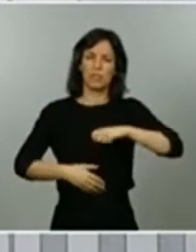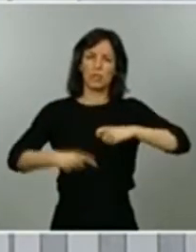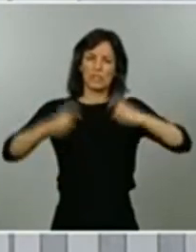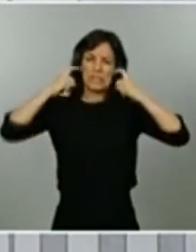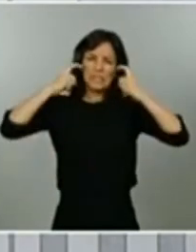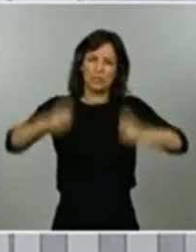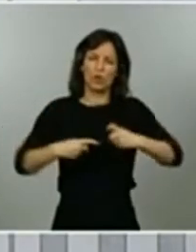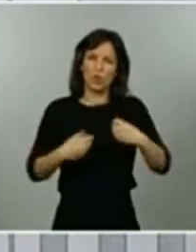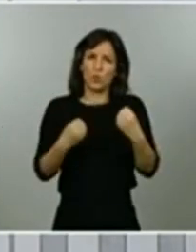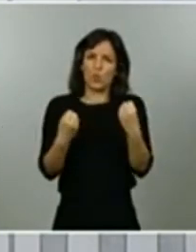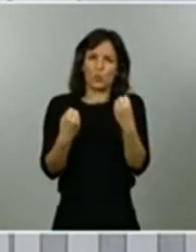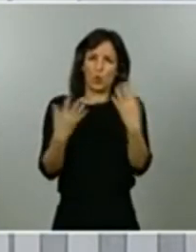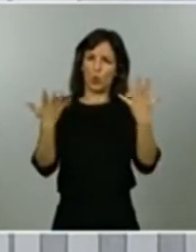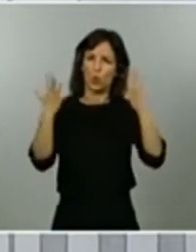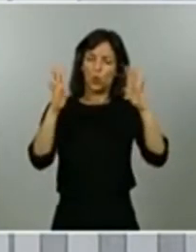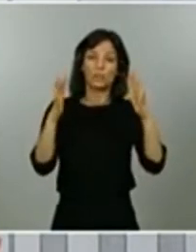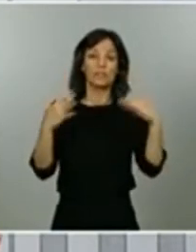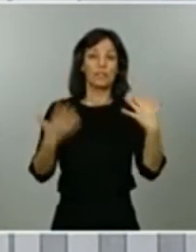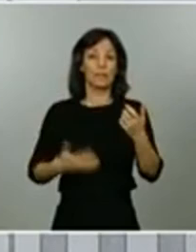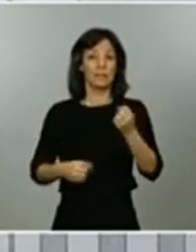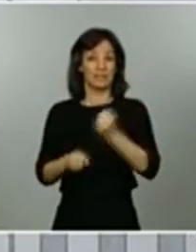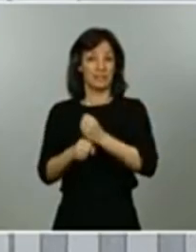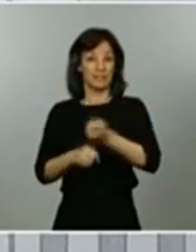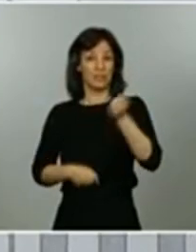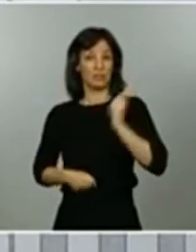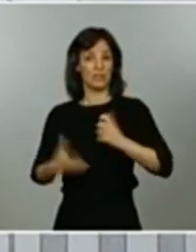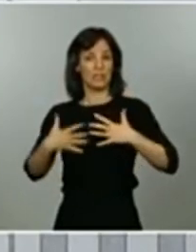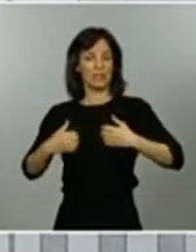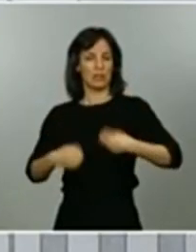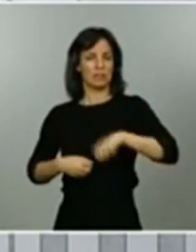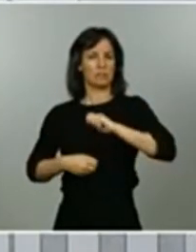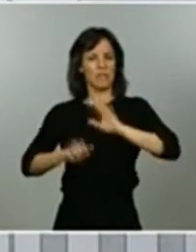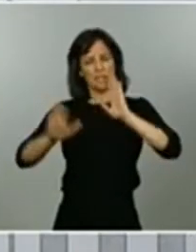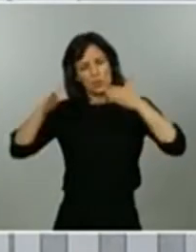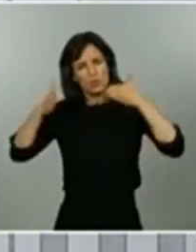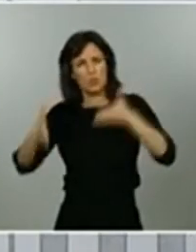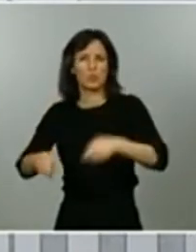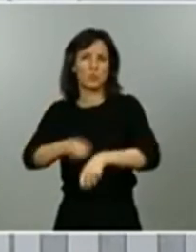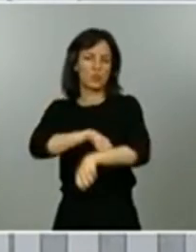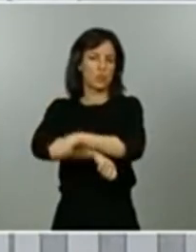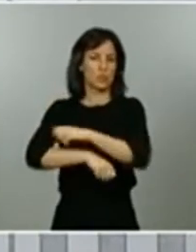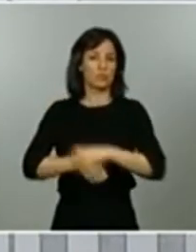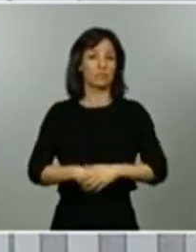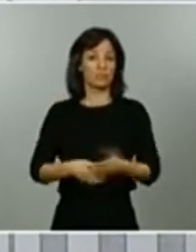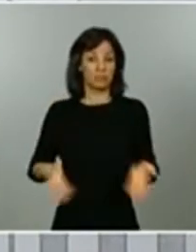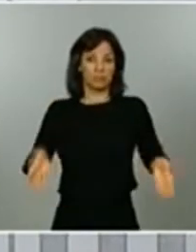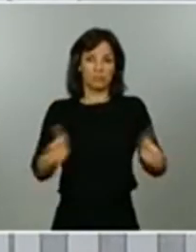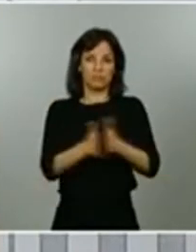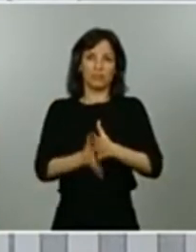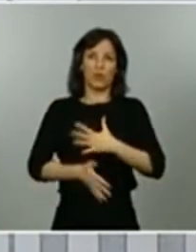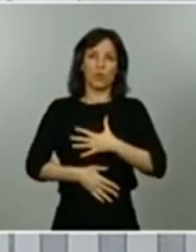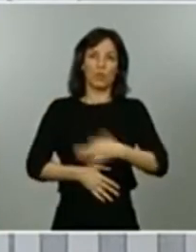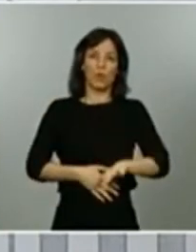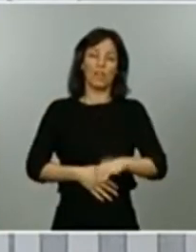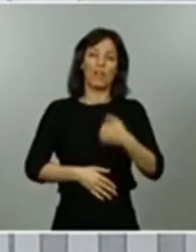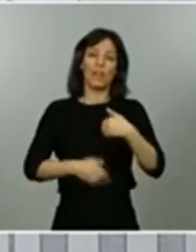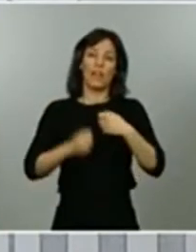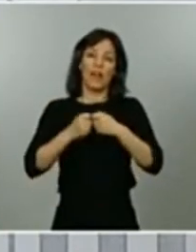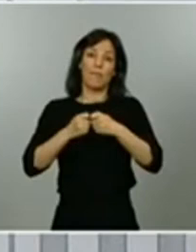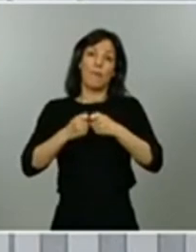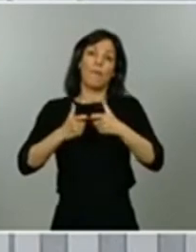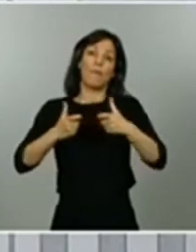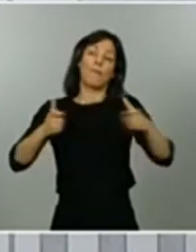conjunto de profesionales sanitarios de nuestro país. Esto nos ha permitido alcanzar el pico y doblegar la curva. Gracias